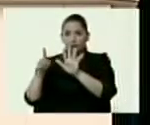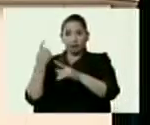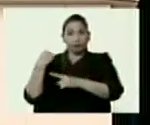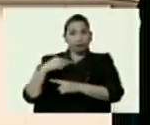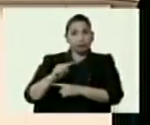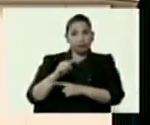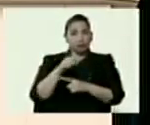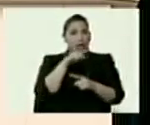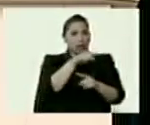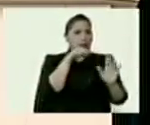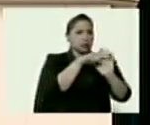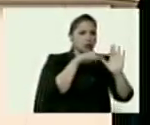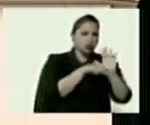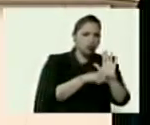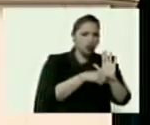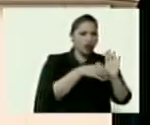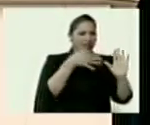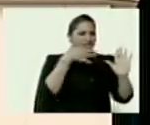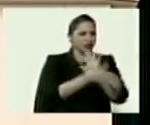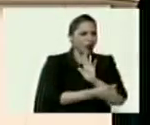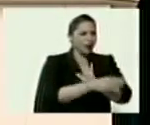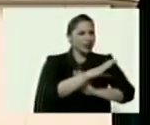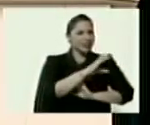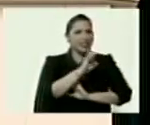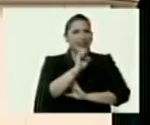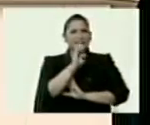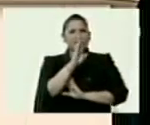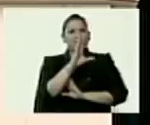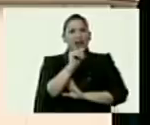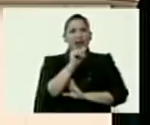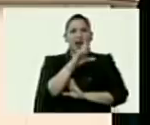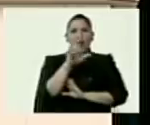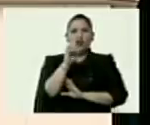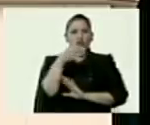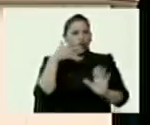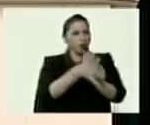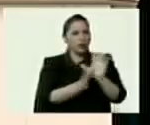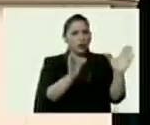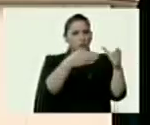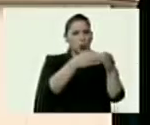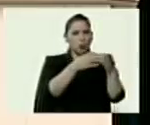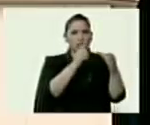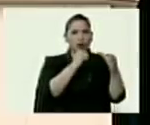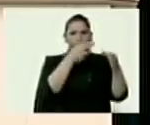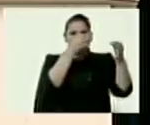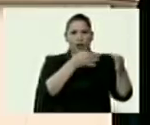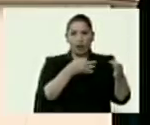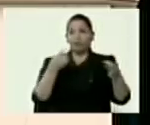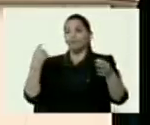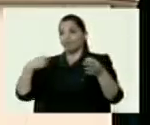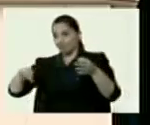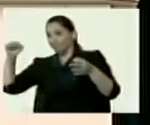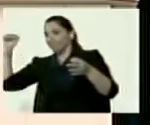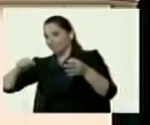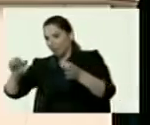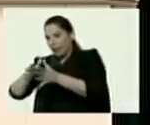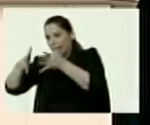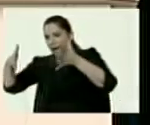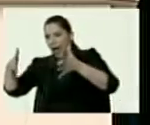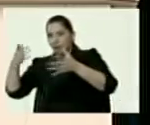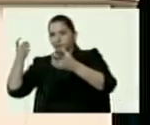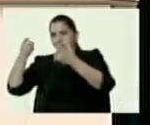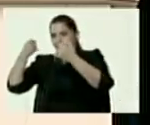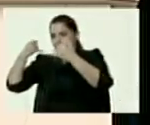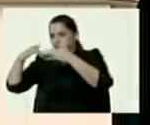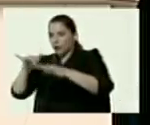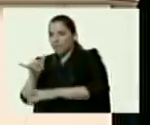instrucciones precisas de Remigio Ceballos sobre los grupos irregulares, lo que sí tenemos es gran cantidad de radiogramas,